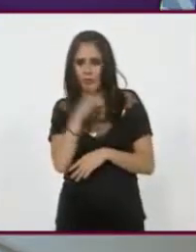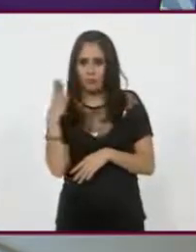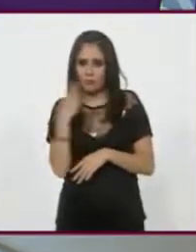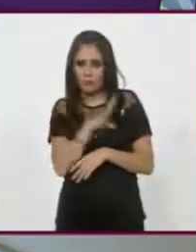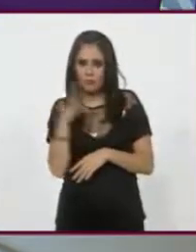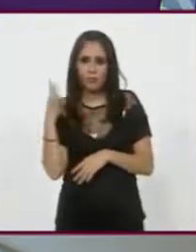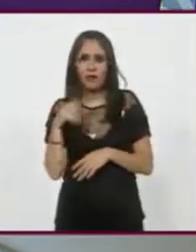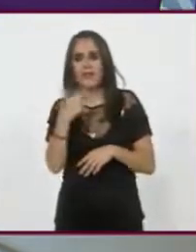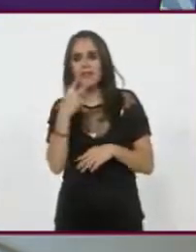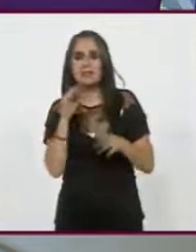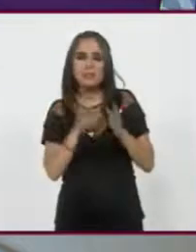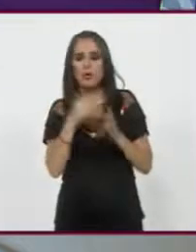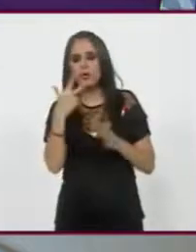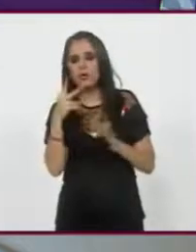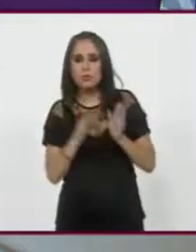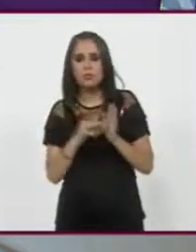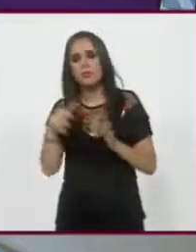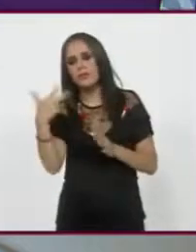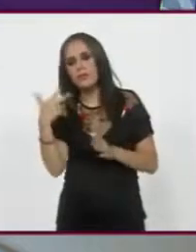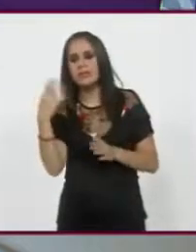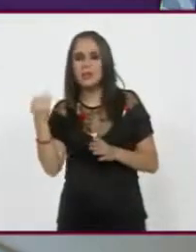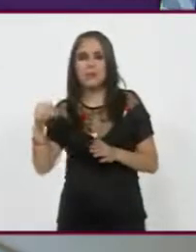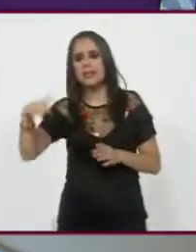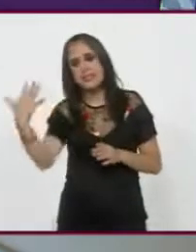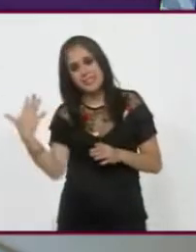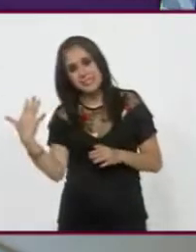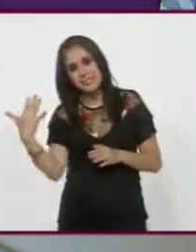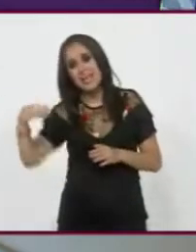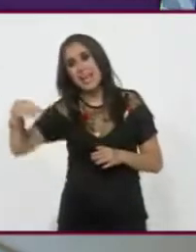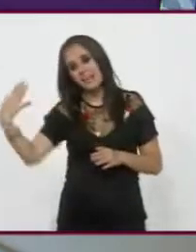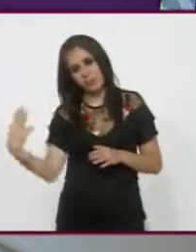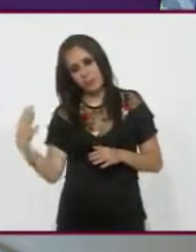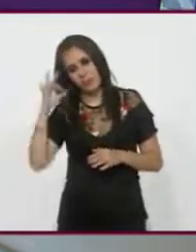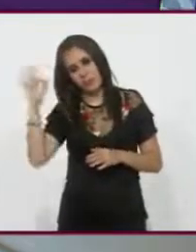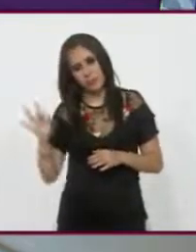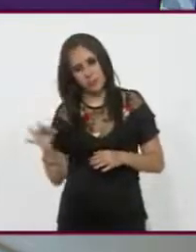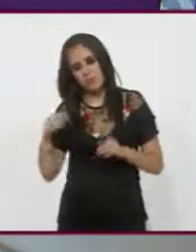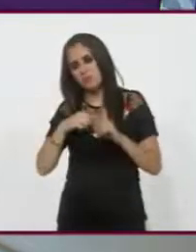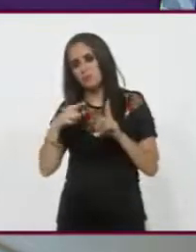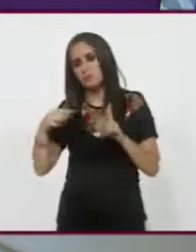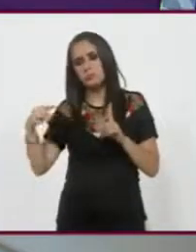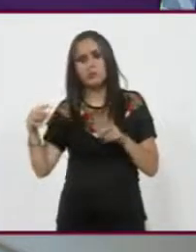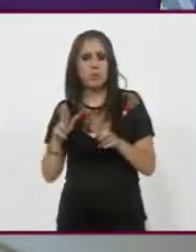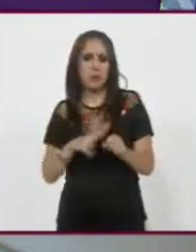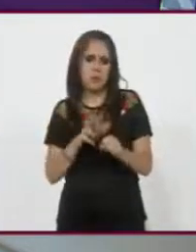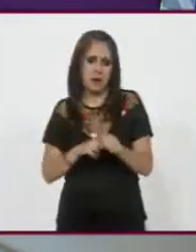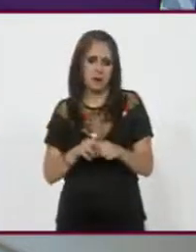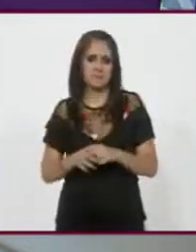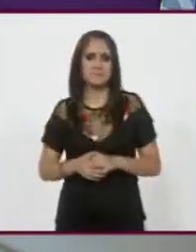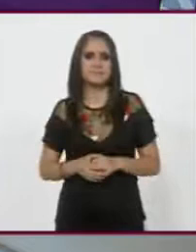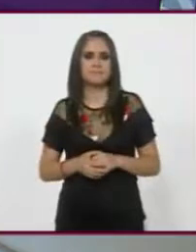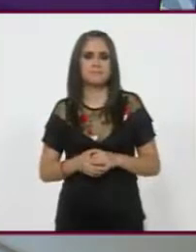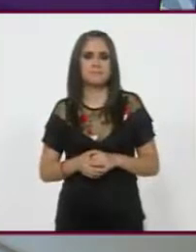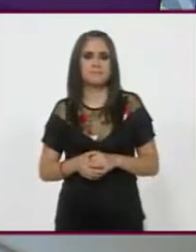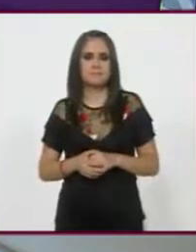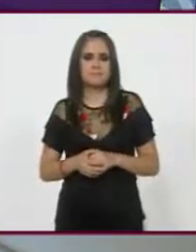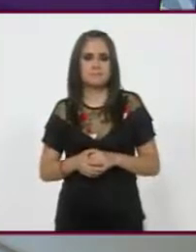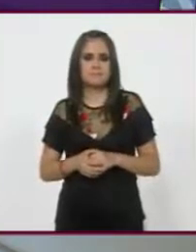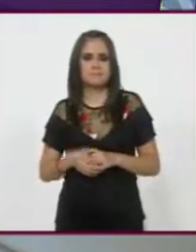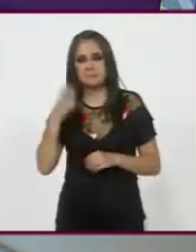niveles, 13 puntos, 8 puntos, 13, 9, 15, 14 niveles normales. Ahora bien, estas son las,